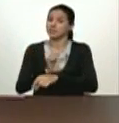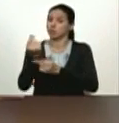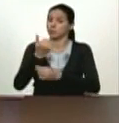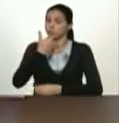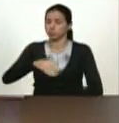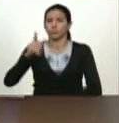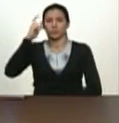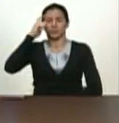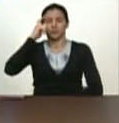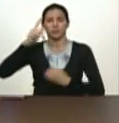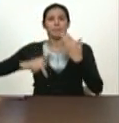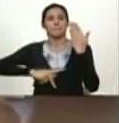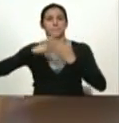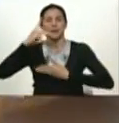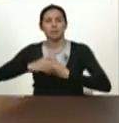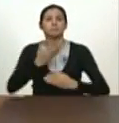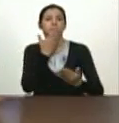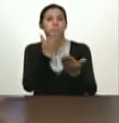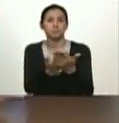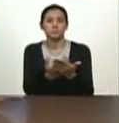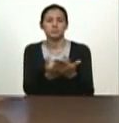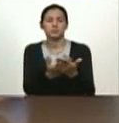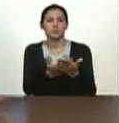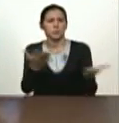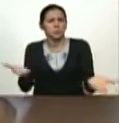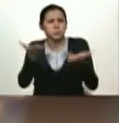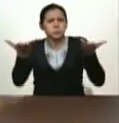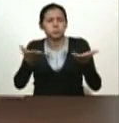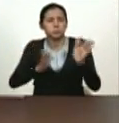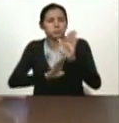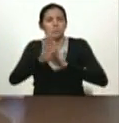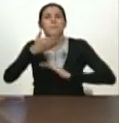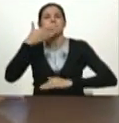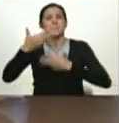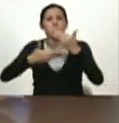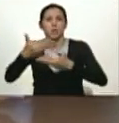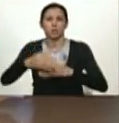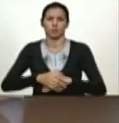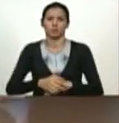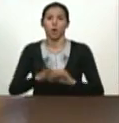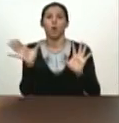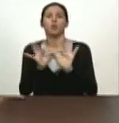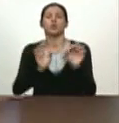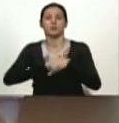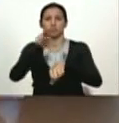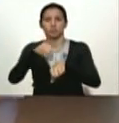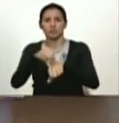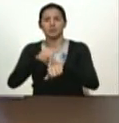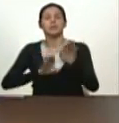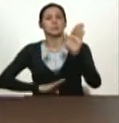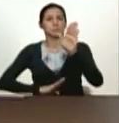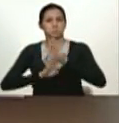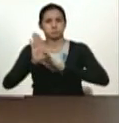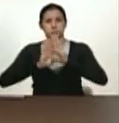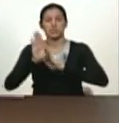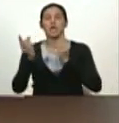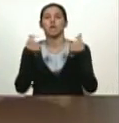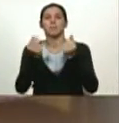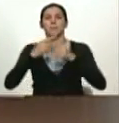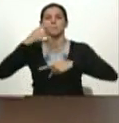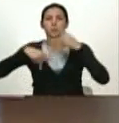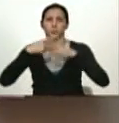días con un plan de recuperación, de unión nacional y de crecimiento de economía